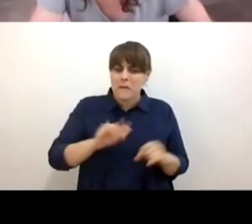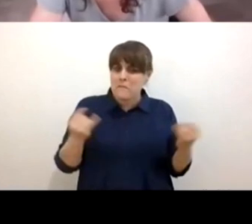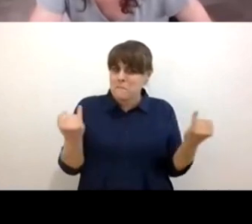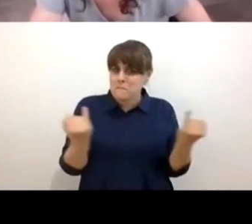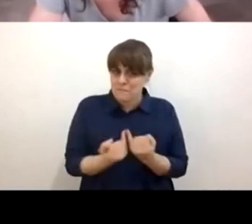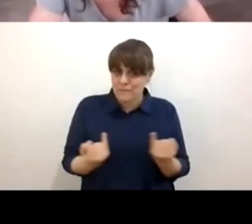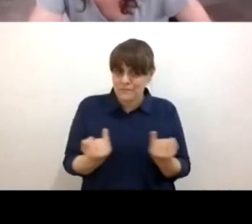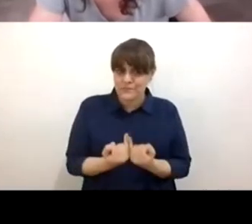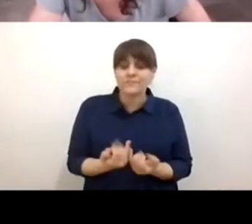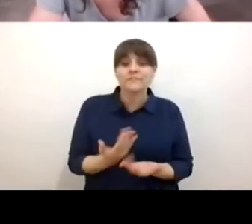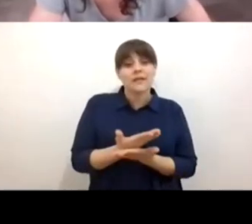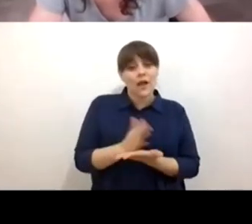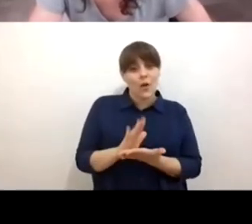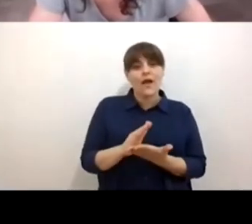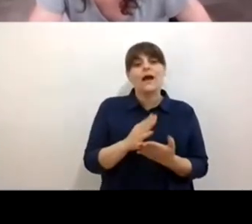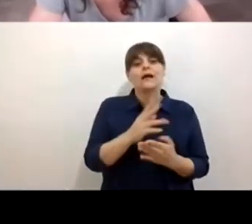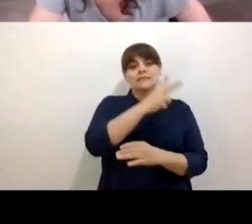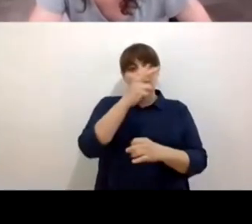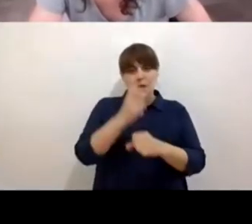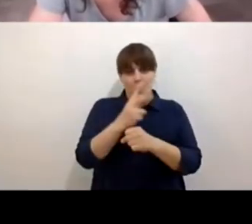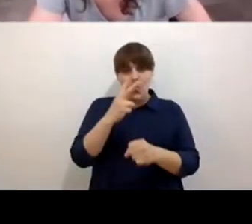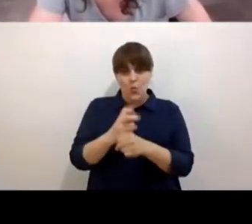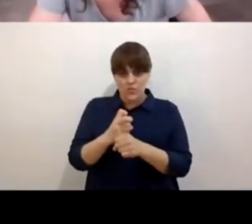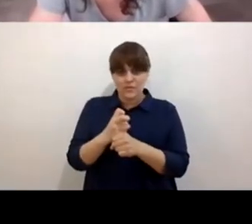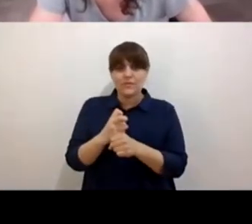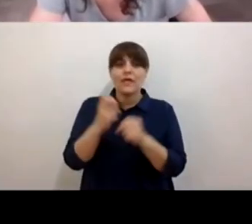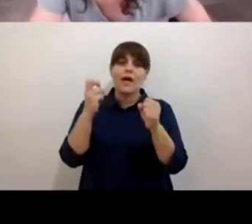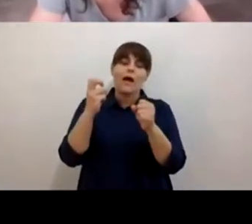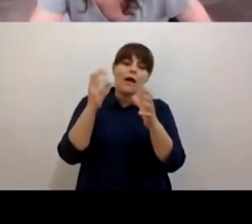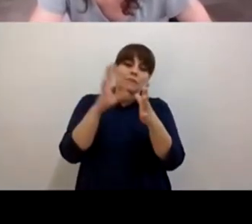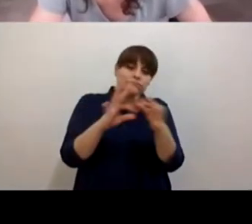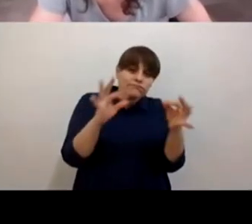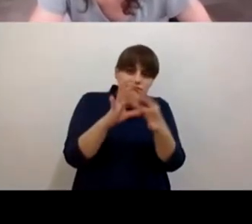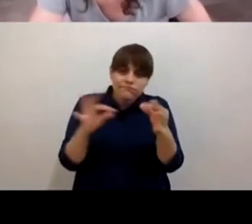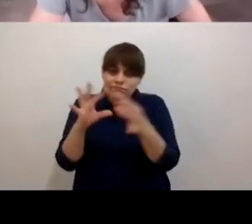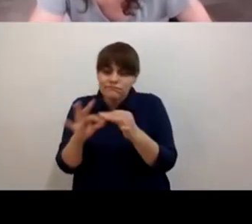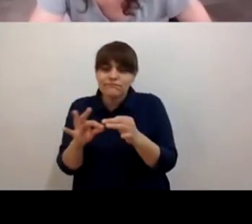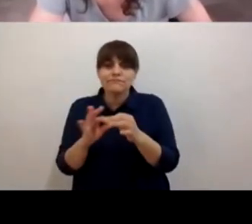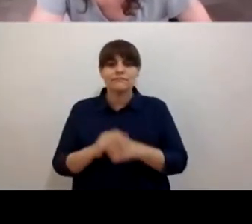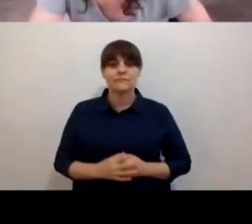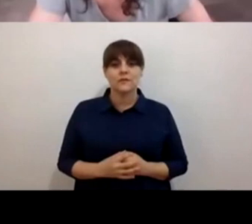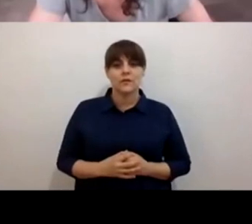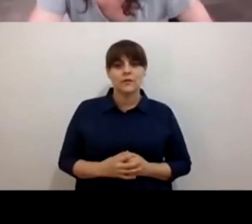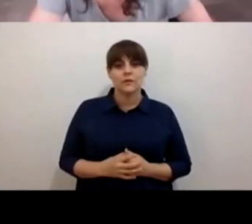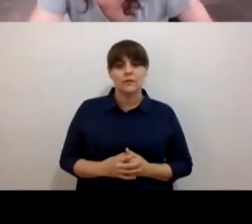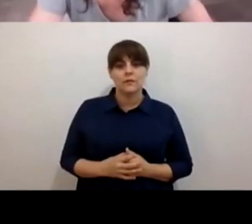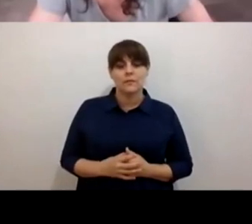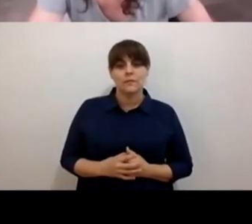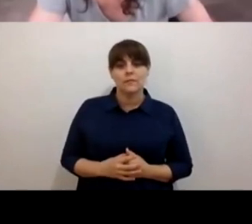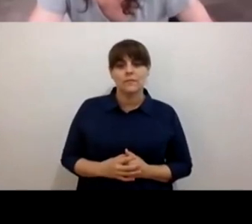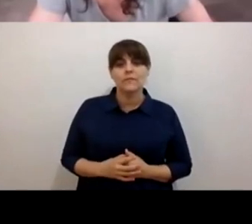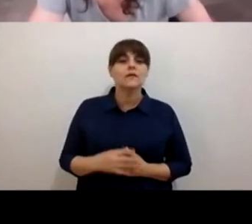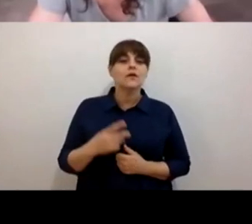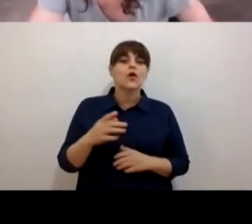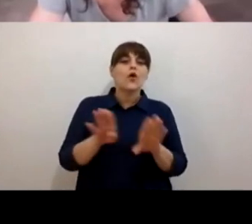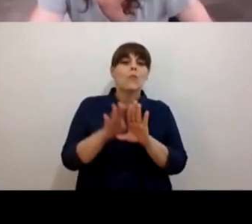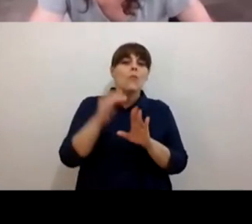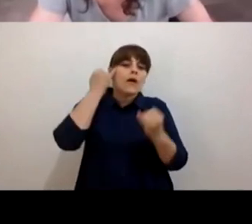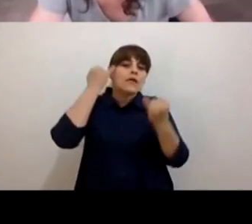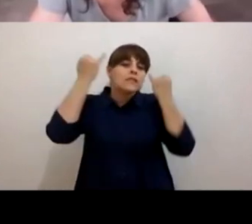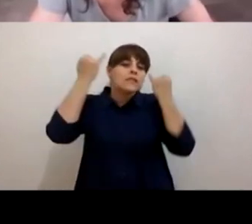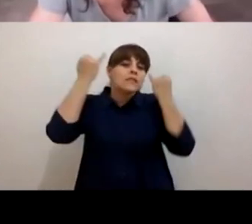nuevo nuestra segunda ronda ya nos hemos referido mucho a él de la de la creatividad de la nueva